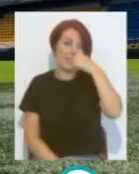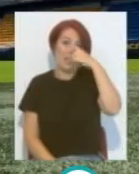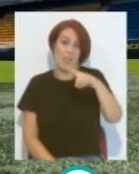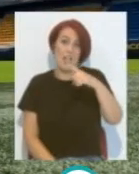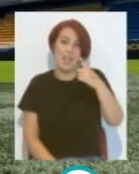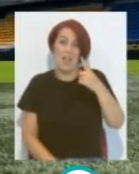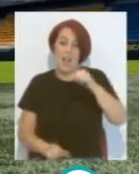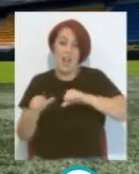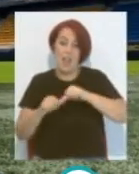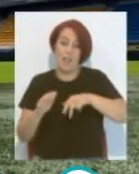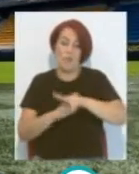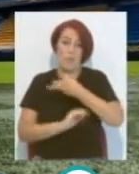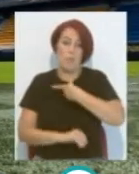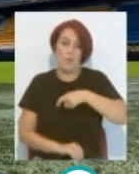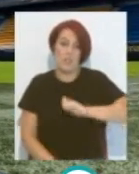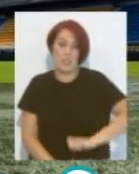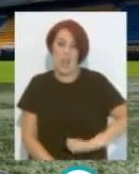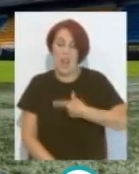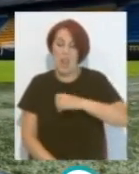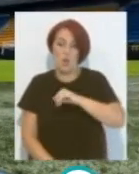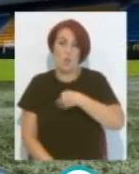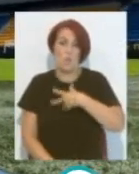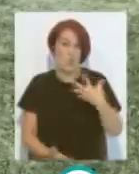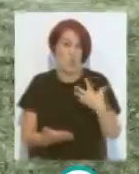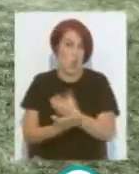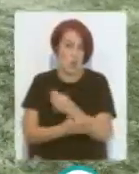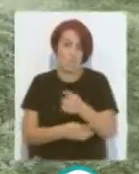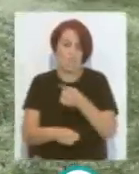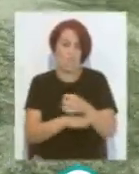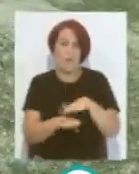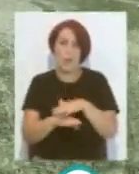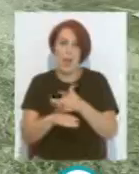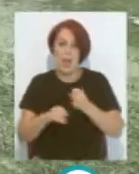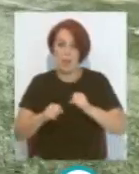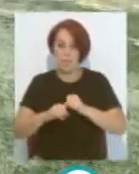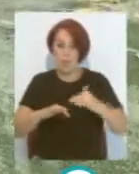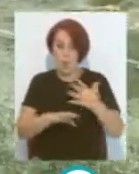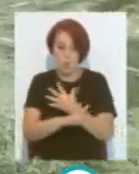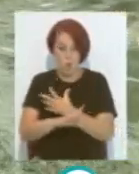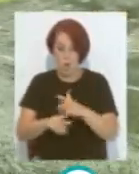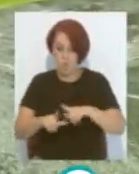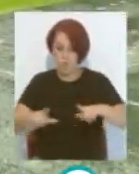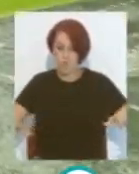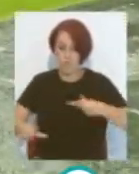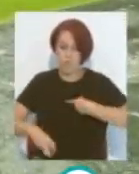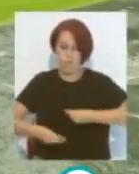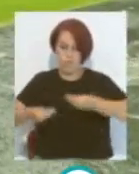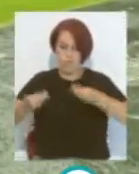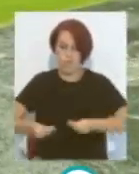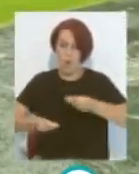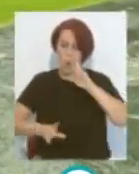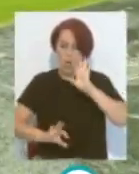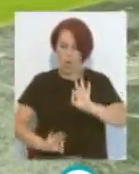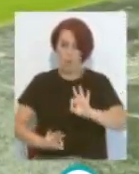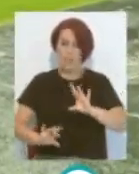tiene La Liga de Fútbol Profesional Con todos los clubes Para que el estado del terreno de juego Esté en óptimas condiciones Ahí